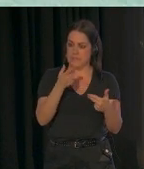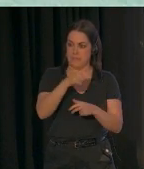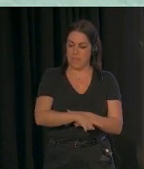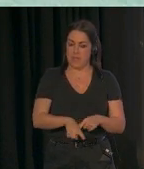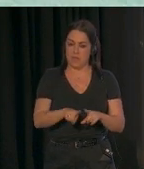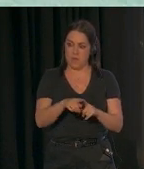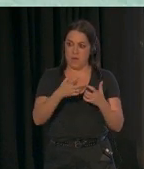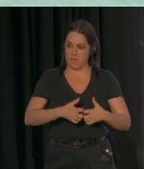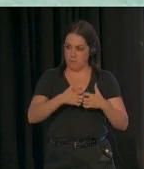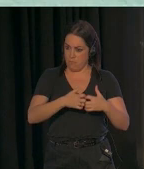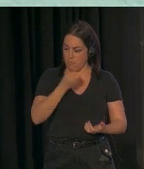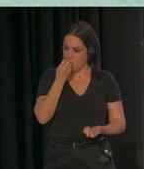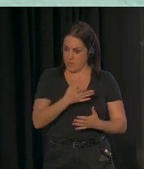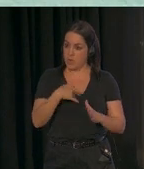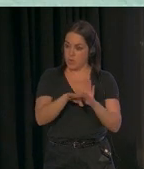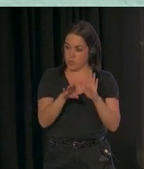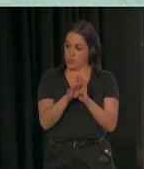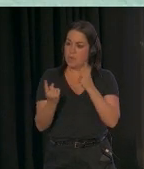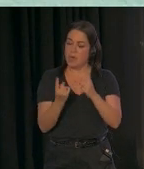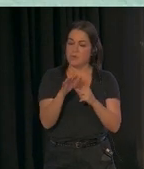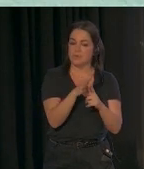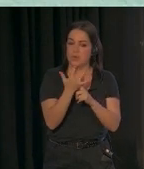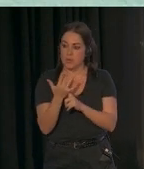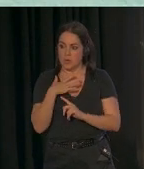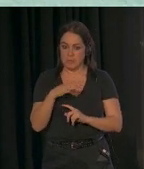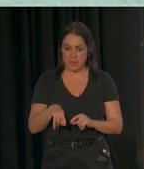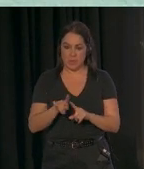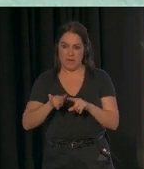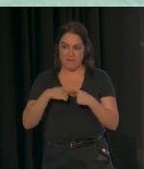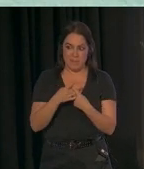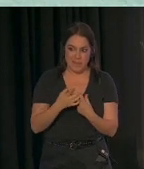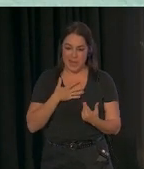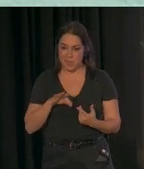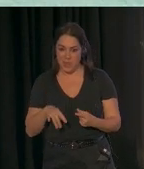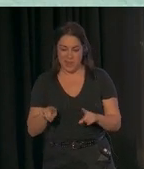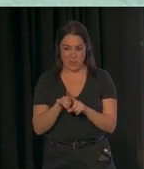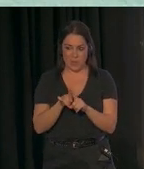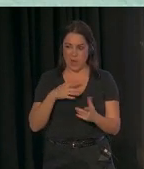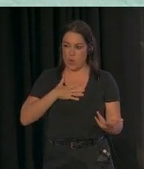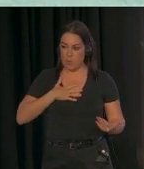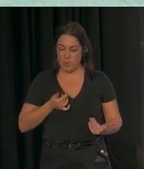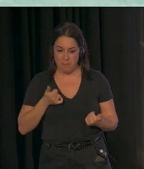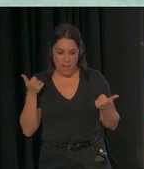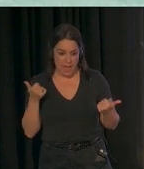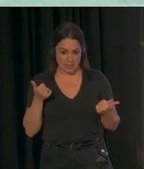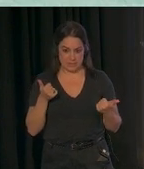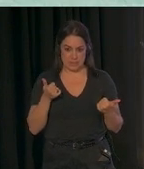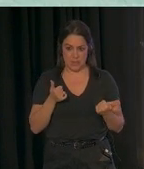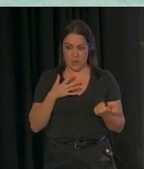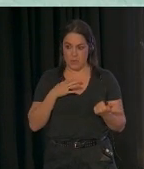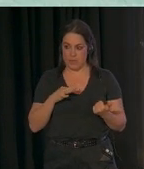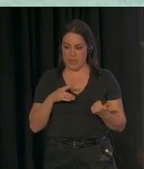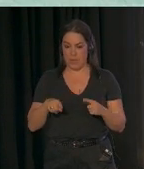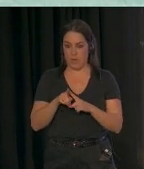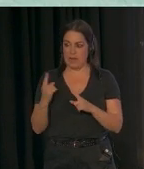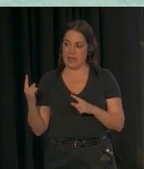lo mantenemos en algunas situaciones donde quizá la familia está un poquito más dispersa o es más cómodo el reunirse online